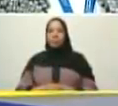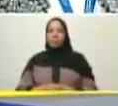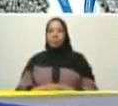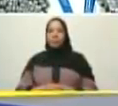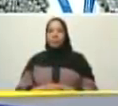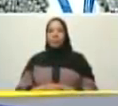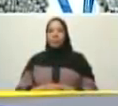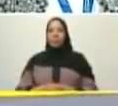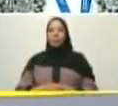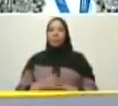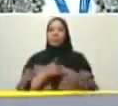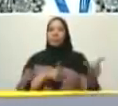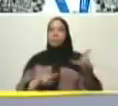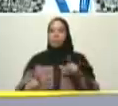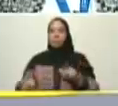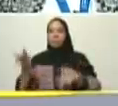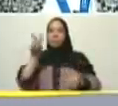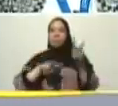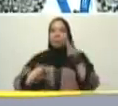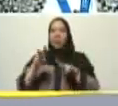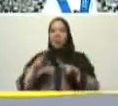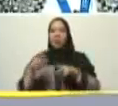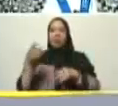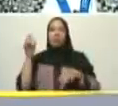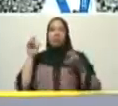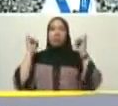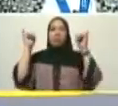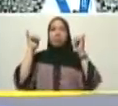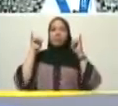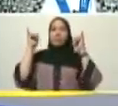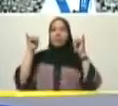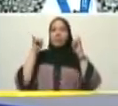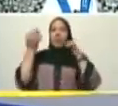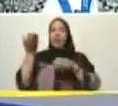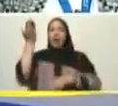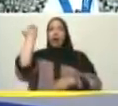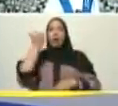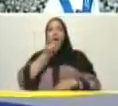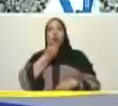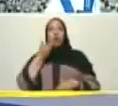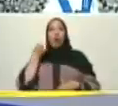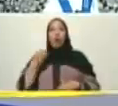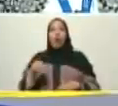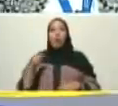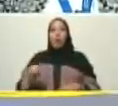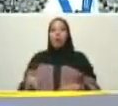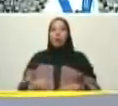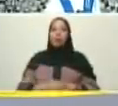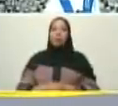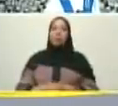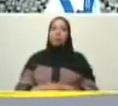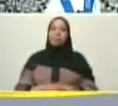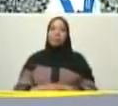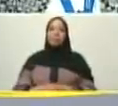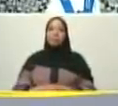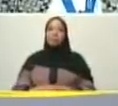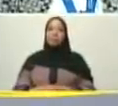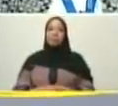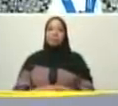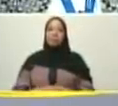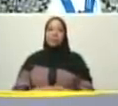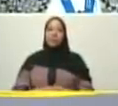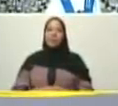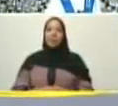nos la pasábamos por allá por Lomas de Urdaneta tú no habías nacido Lomas de Urdaneta